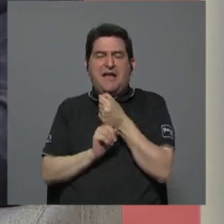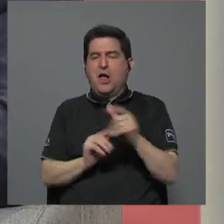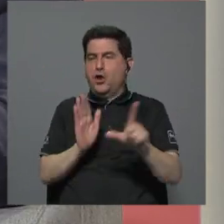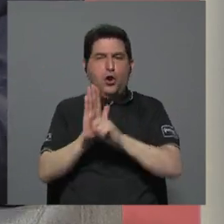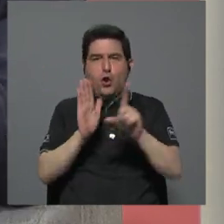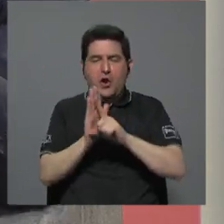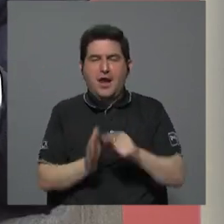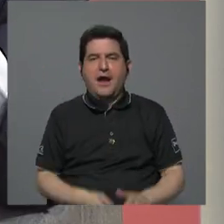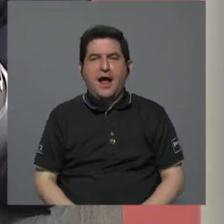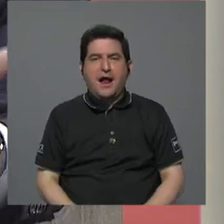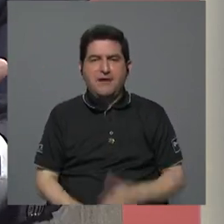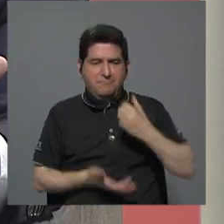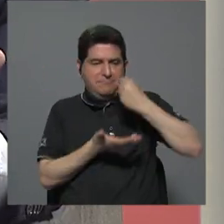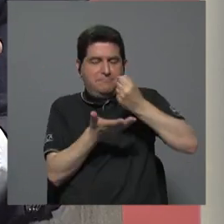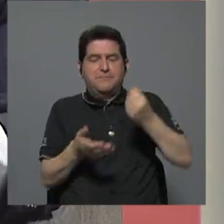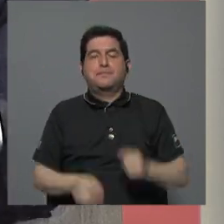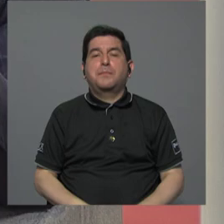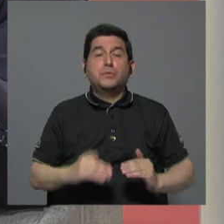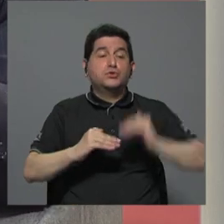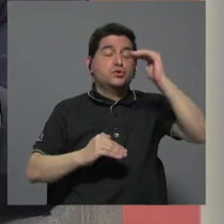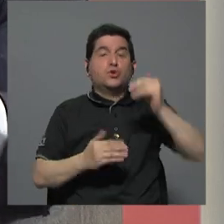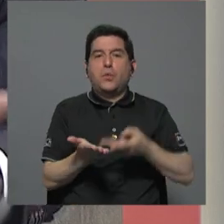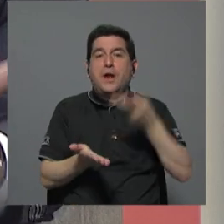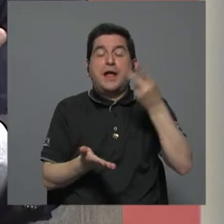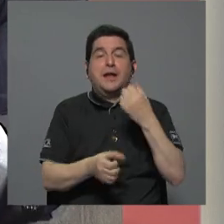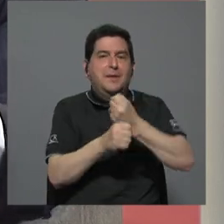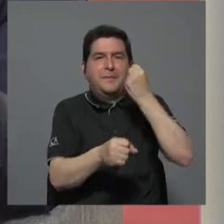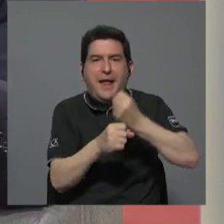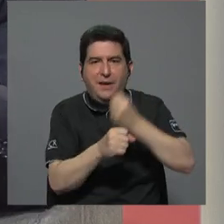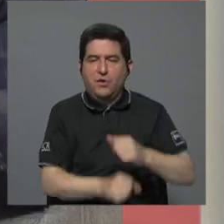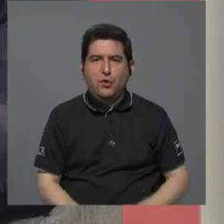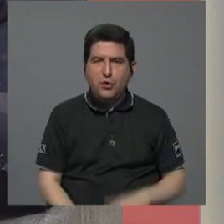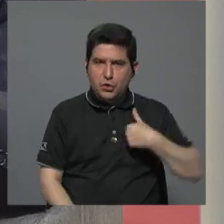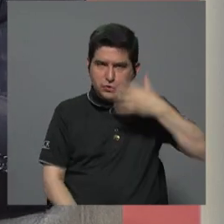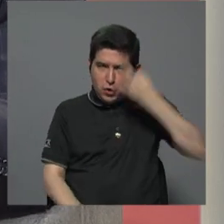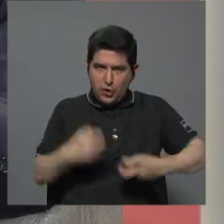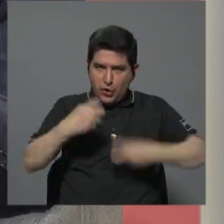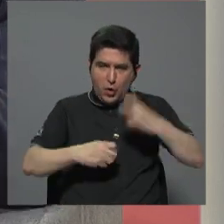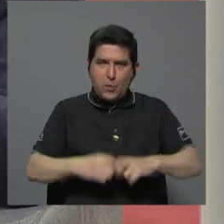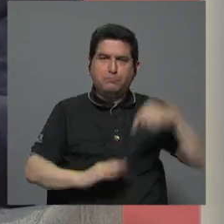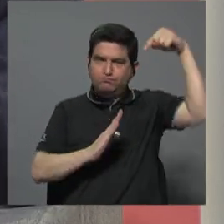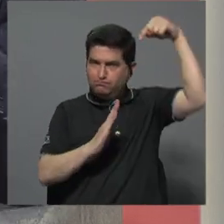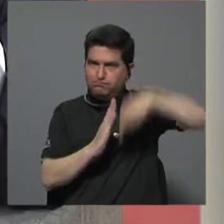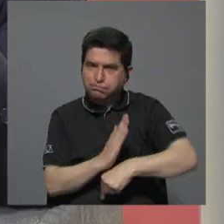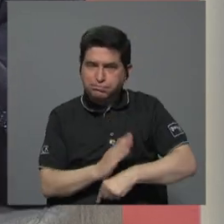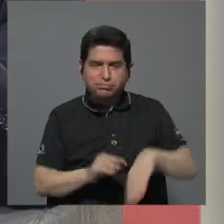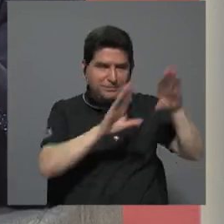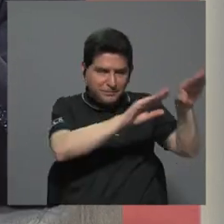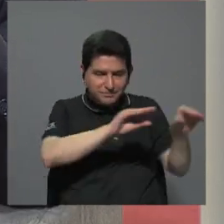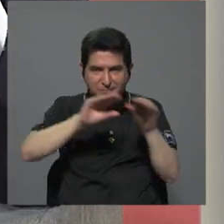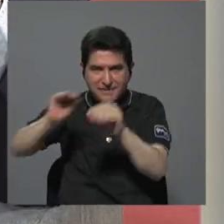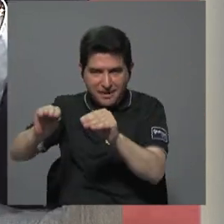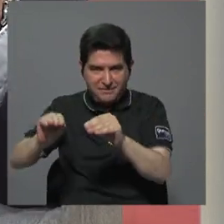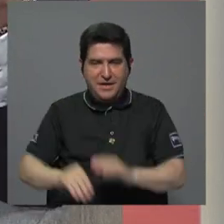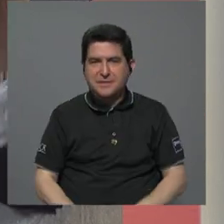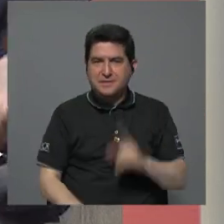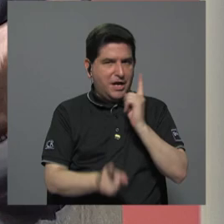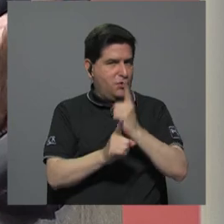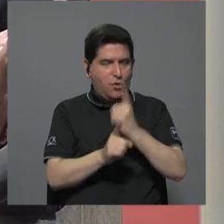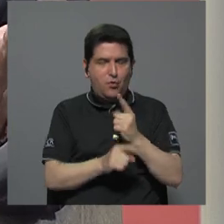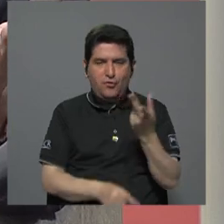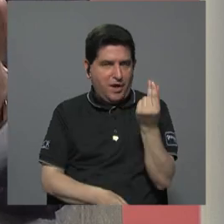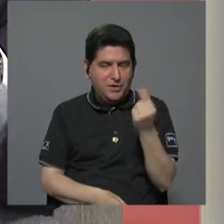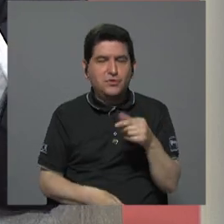ilegítimamente de recursos por encima de lo que las obras costaban. Yo sí creo que ahí hay un problema serio de transferencia indebida de